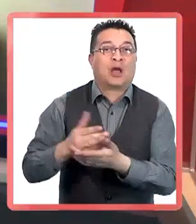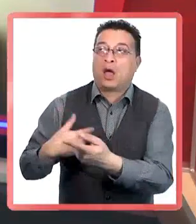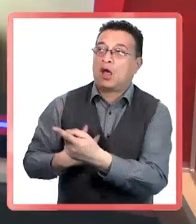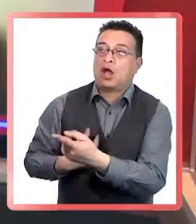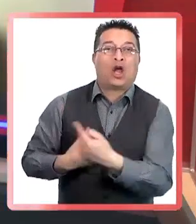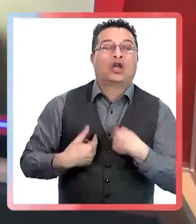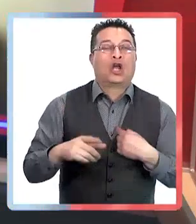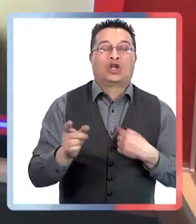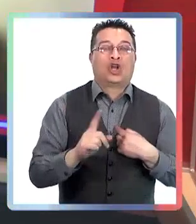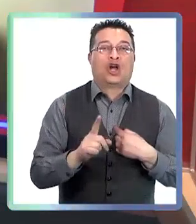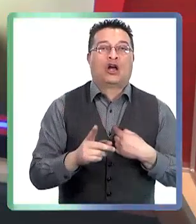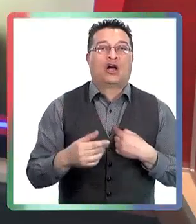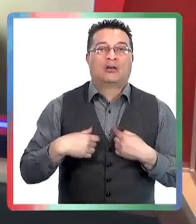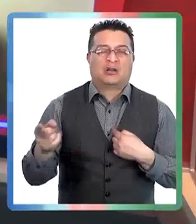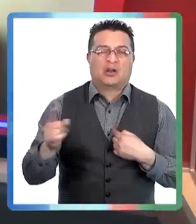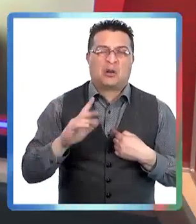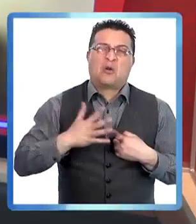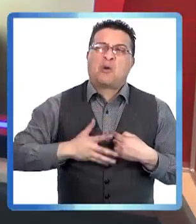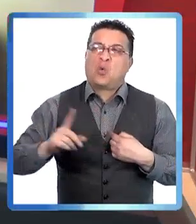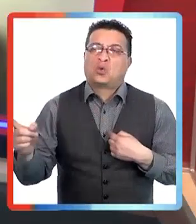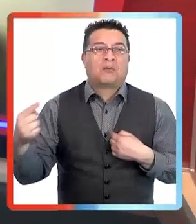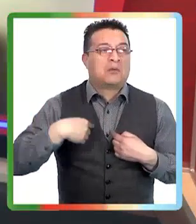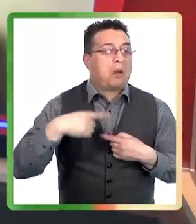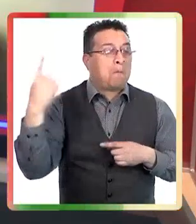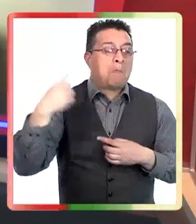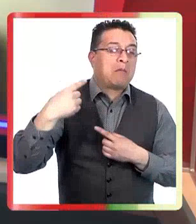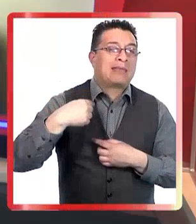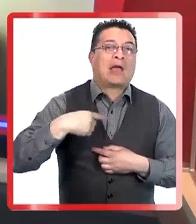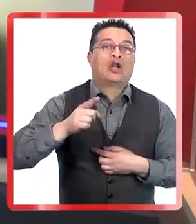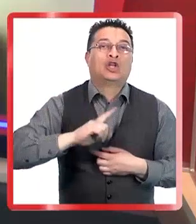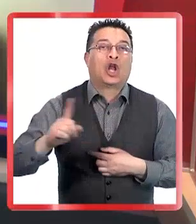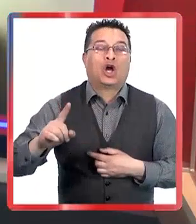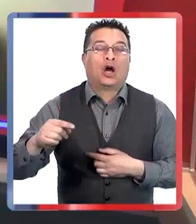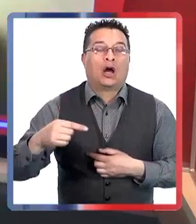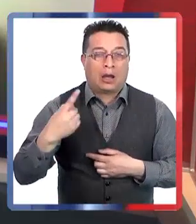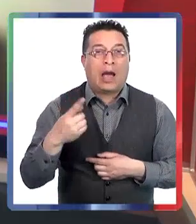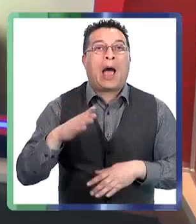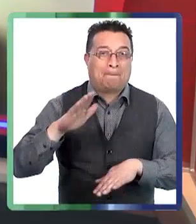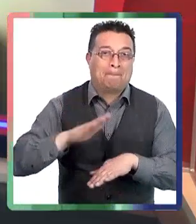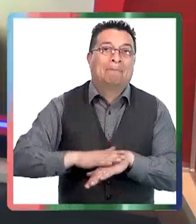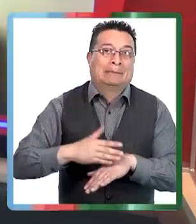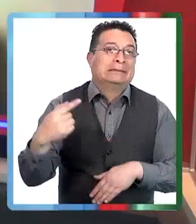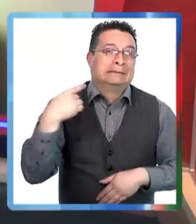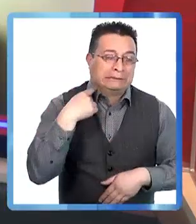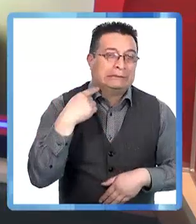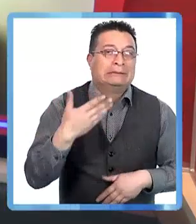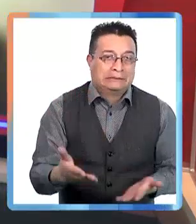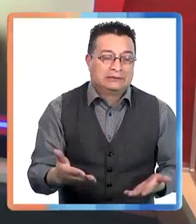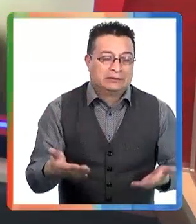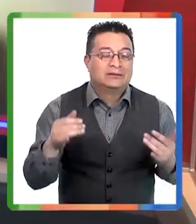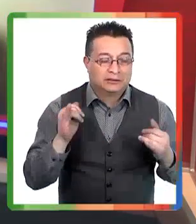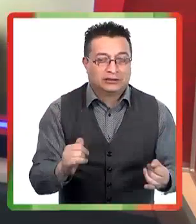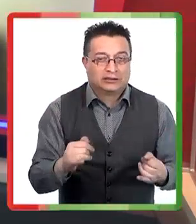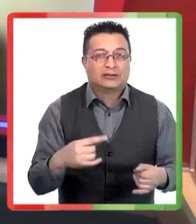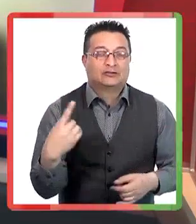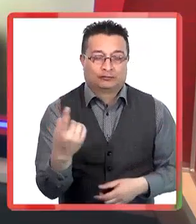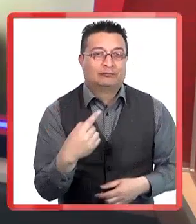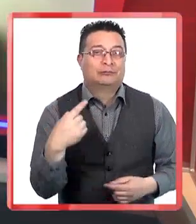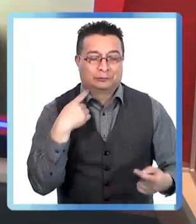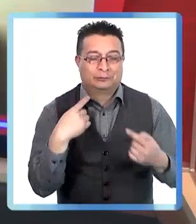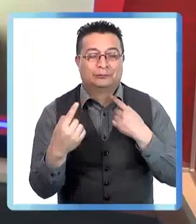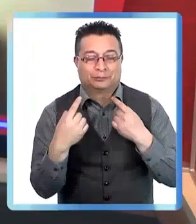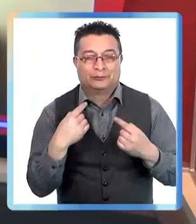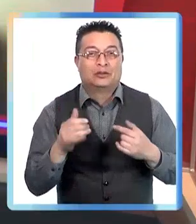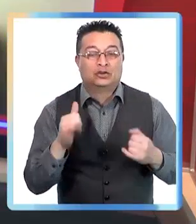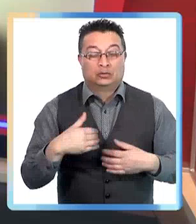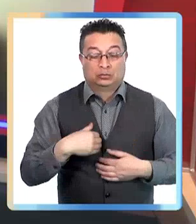Entonces a mí no me daba leche porque decía, no, si a mí no me gusta, ¿para qué las voy a obligar a ella? Entonces ahí hay unos pecados que algunos papás y mamás cometen.